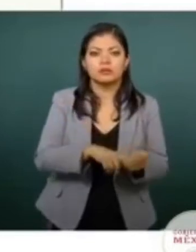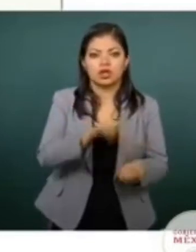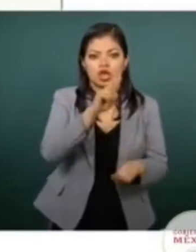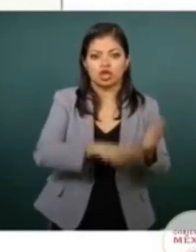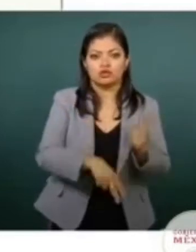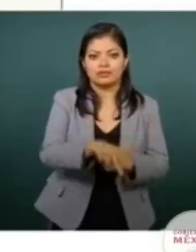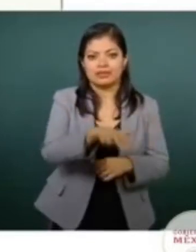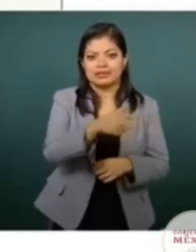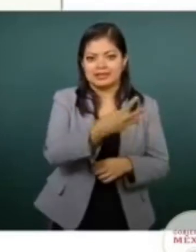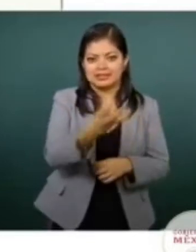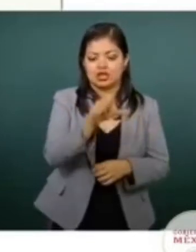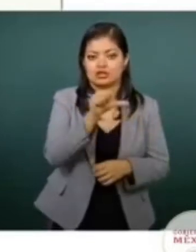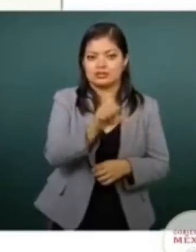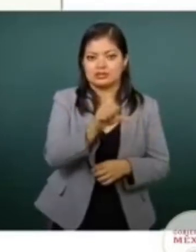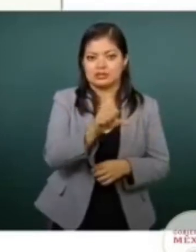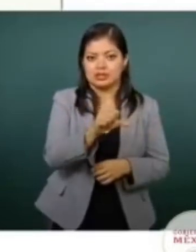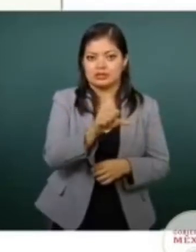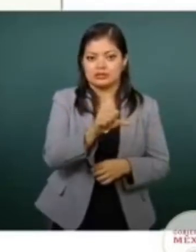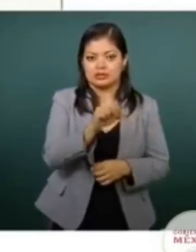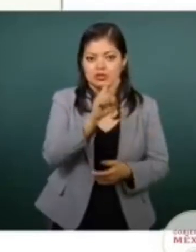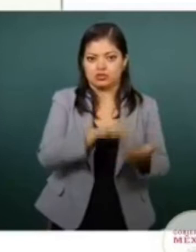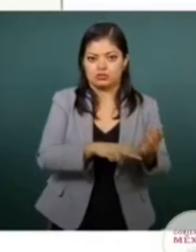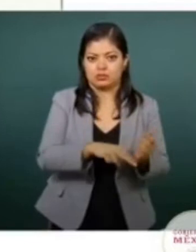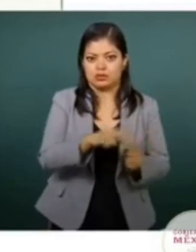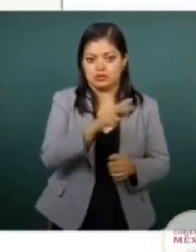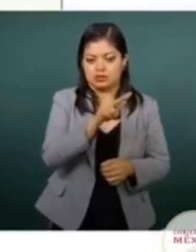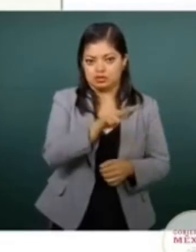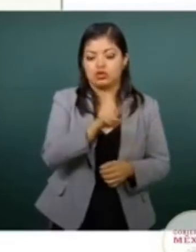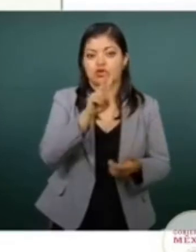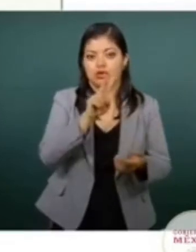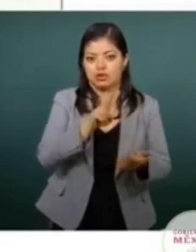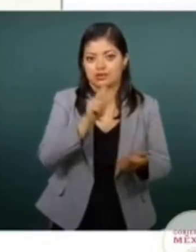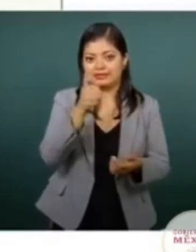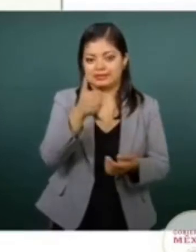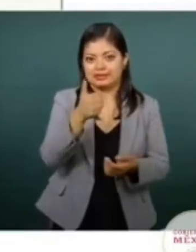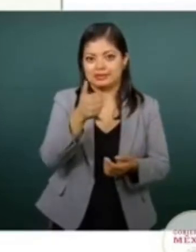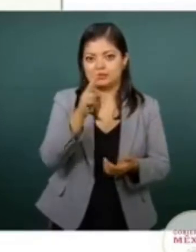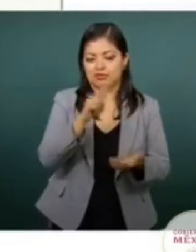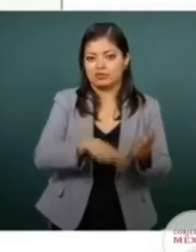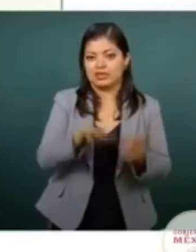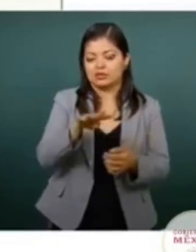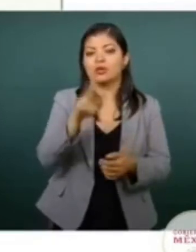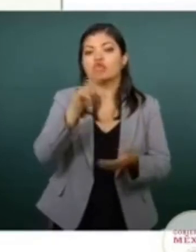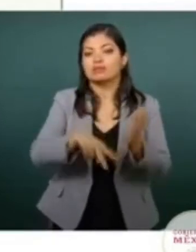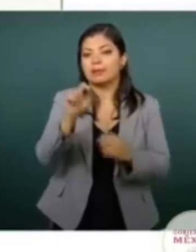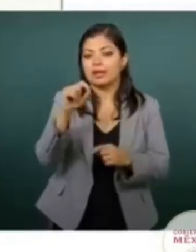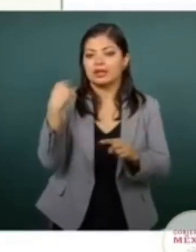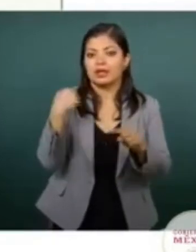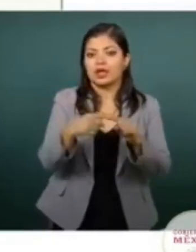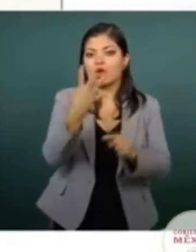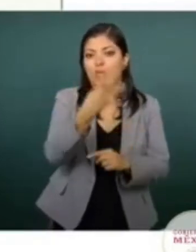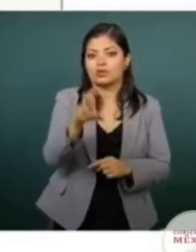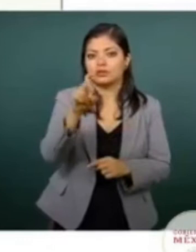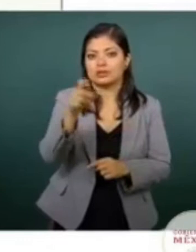316 eventos. En el 19, mil 714. Y en el 2020, 436.